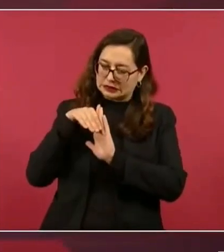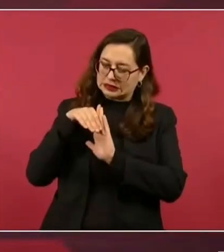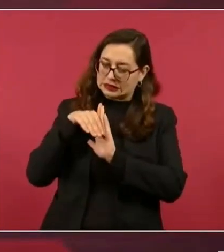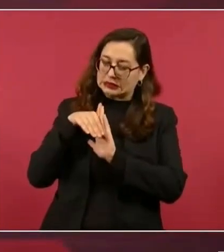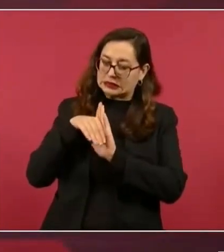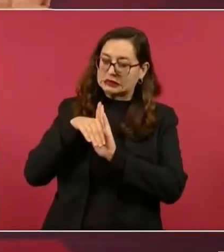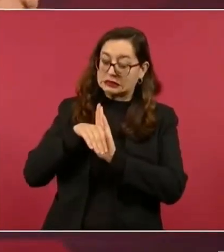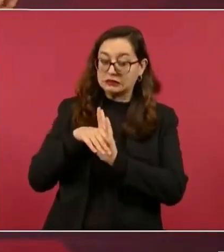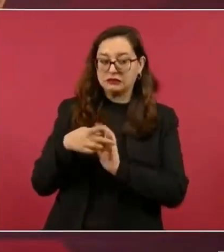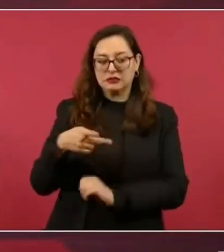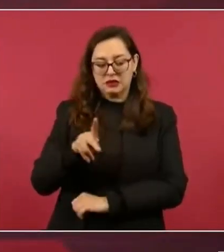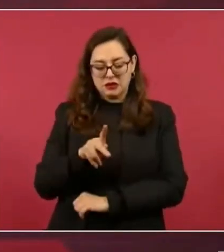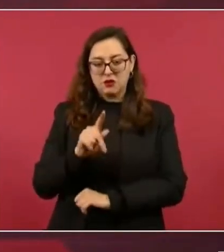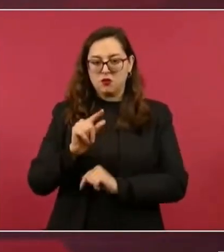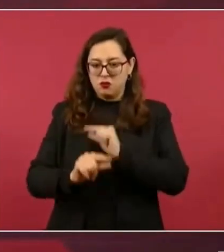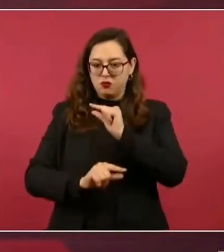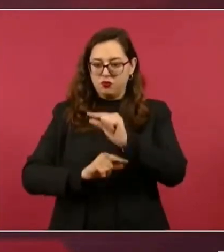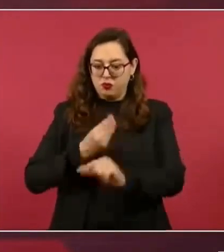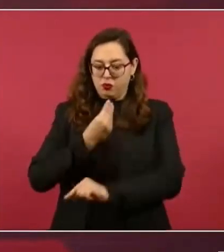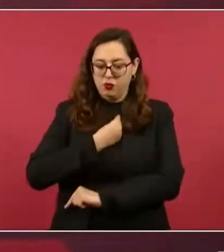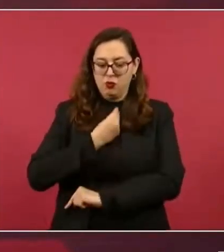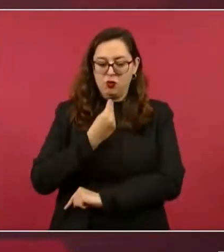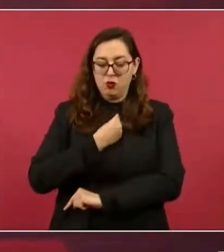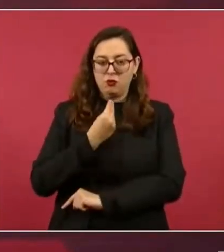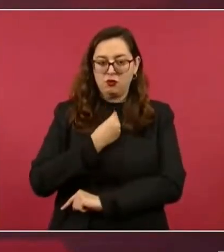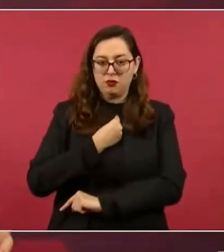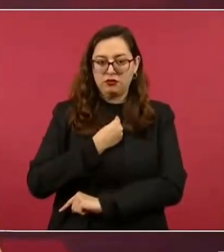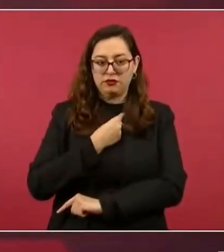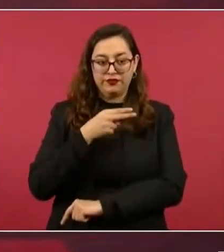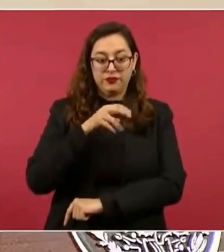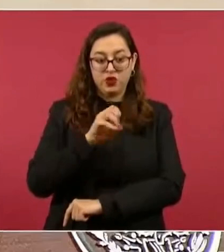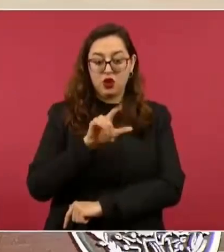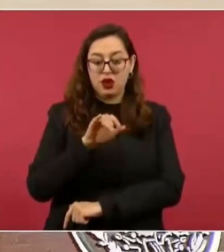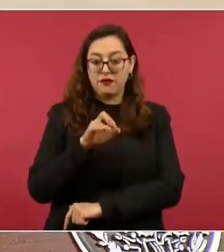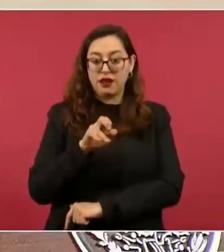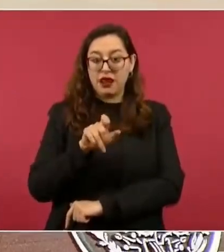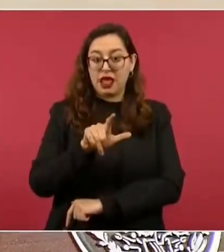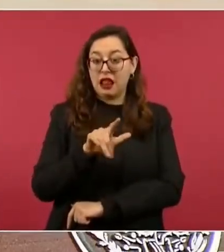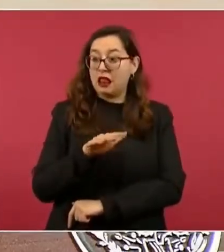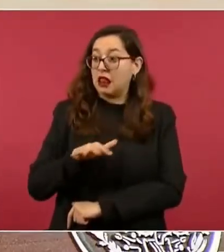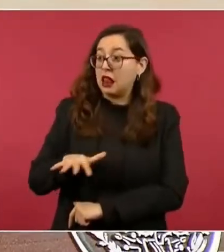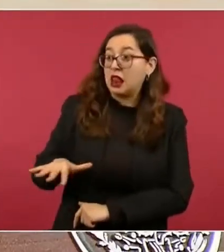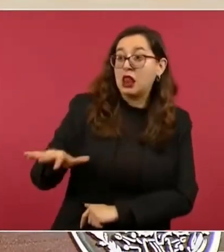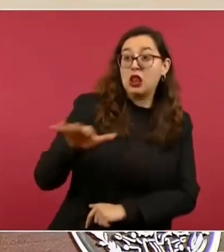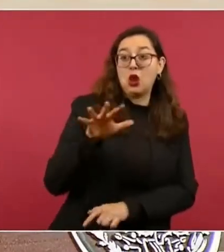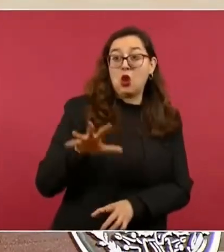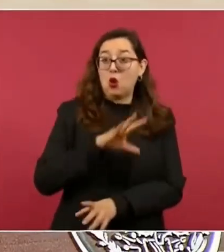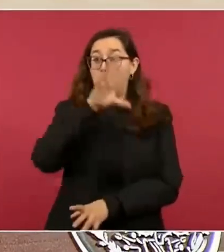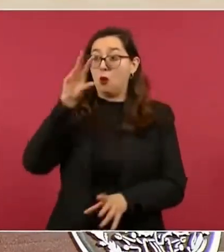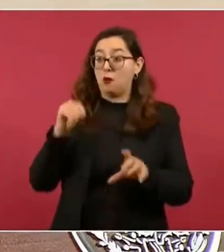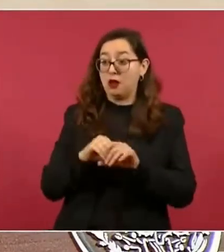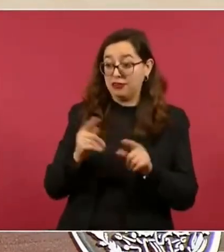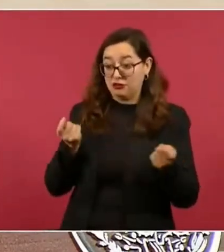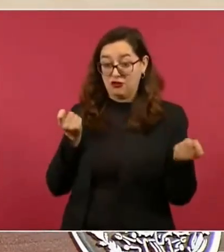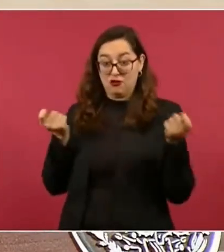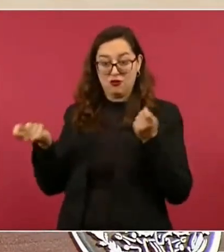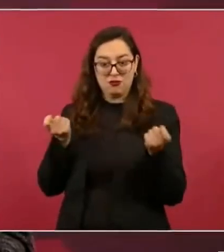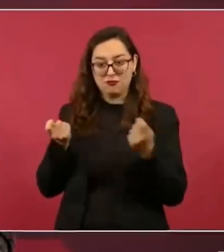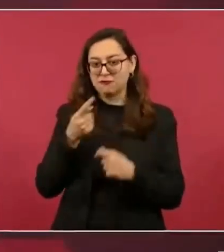oscurecerlo todo, la mancha negra